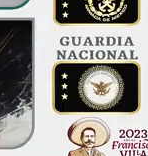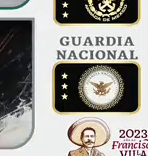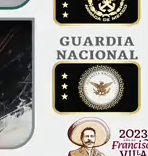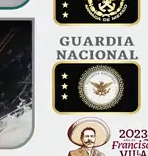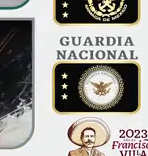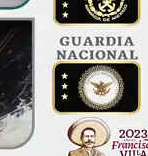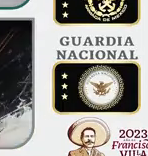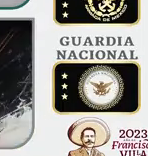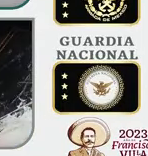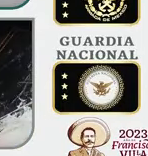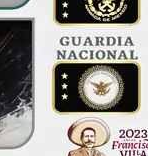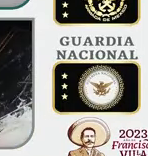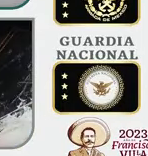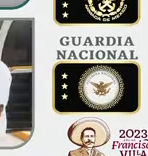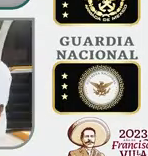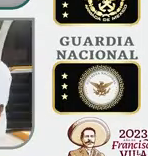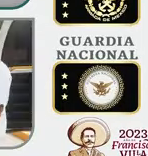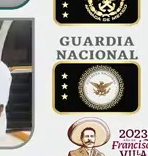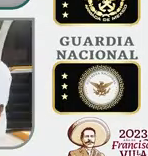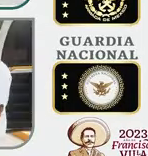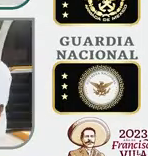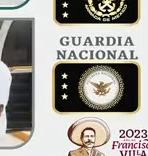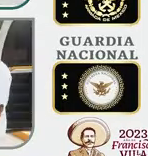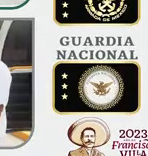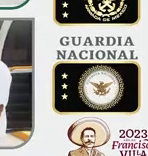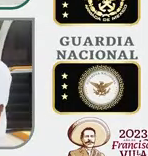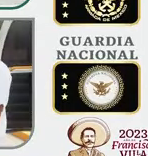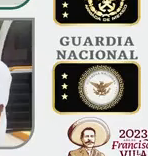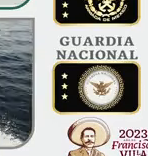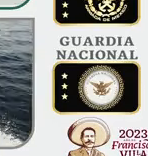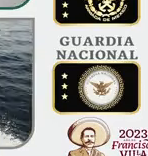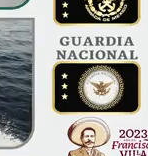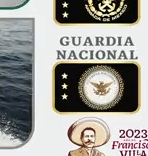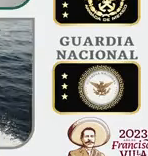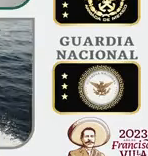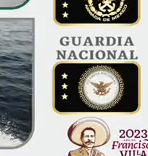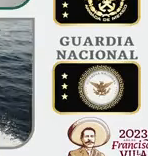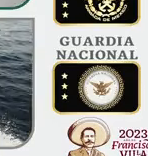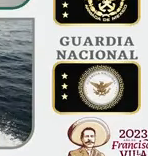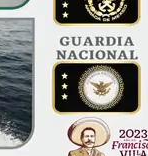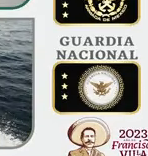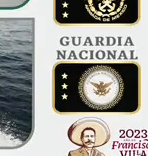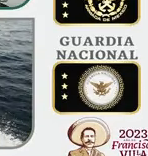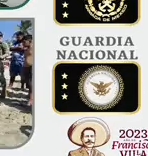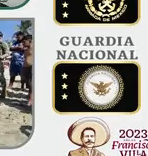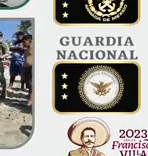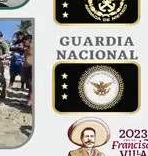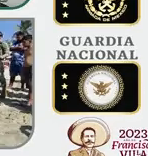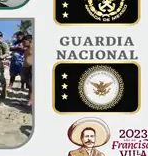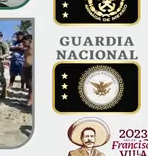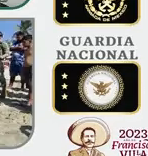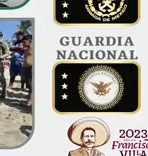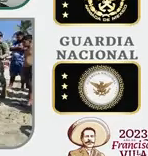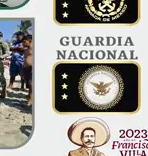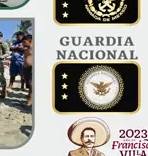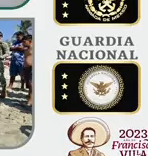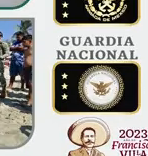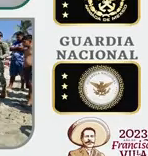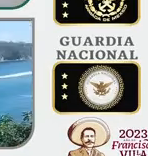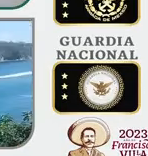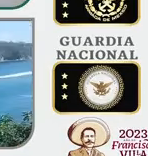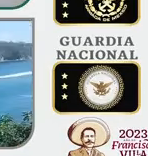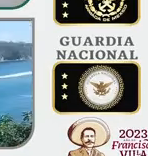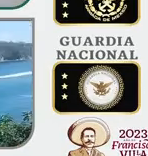se han presentado 463 eventos, se han asistido a 88